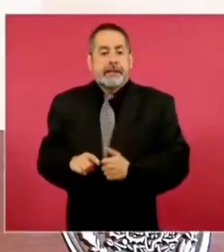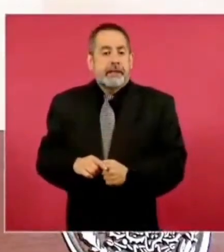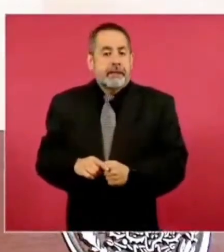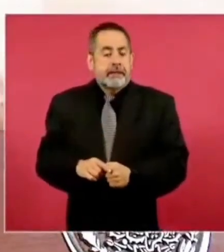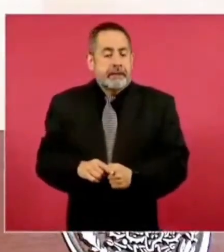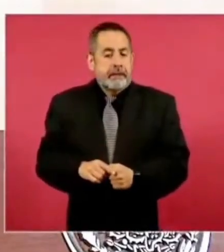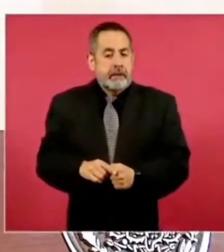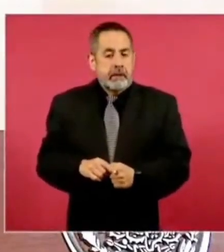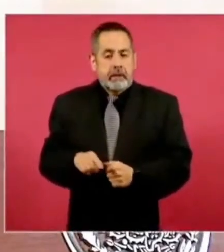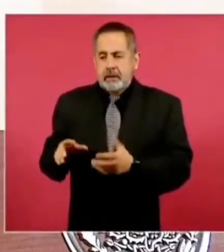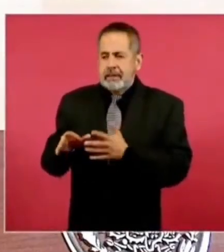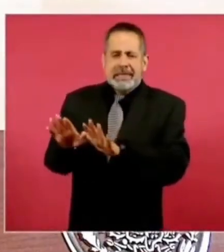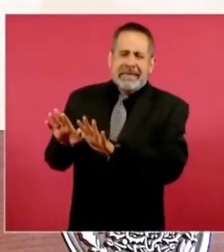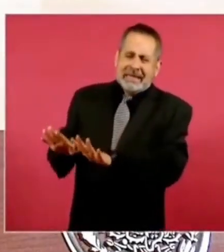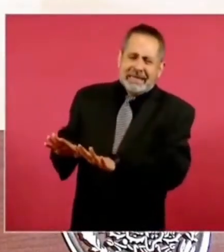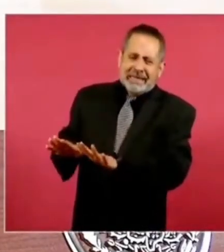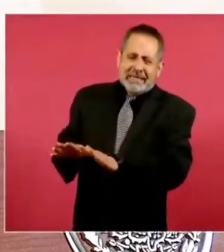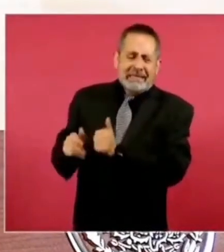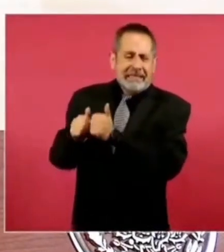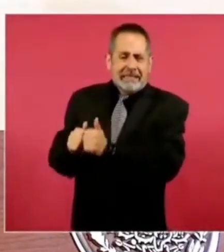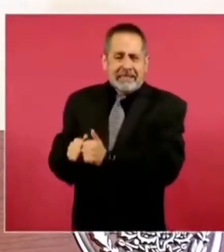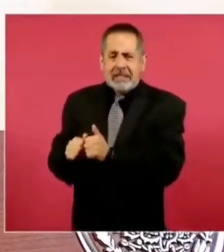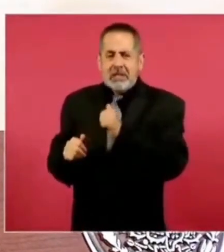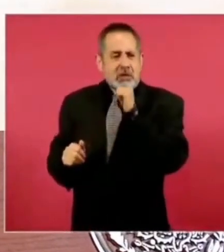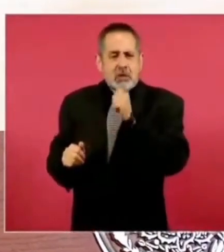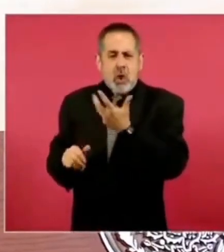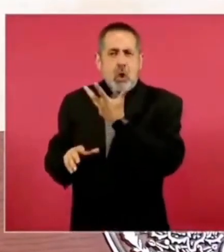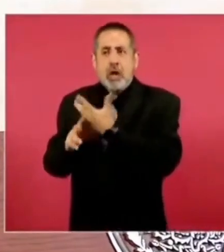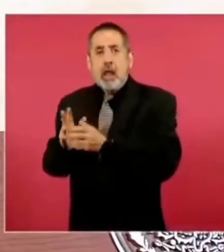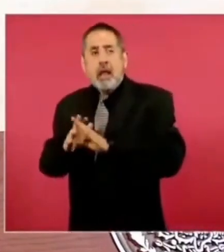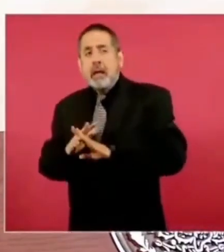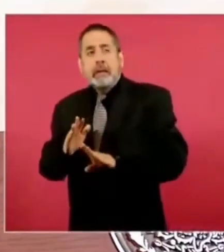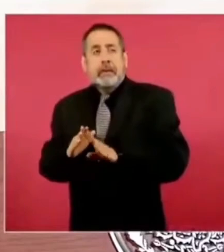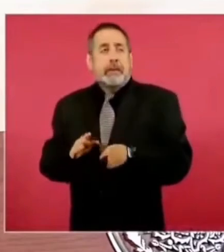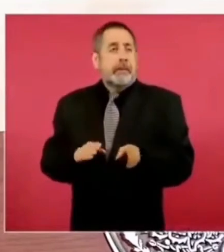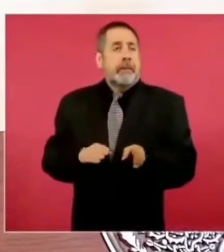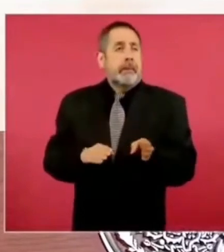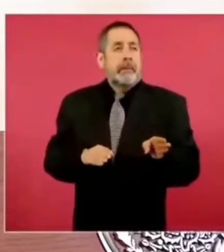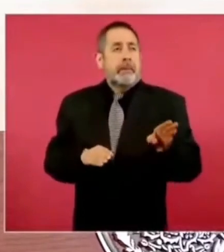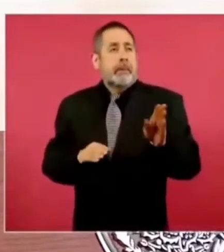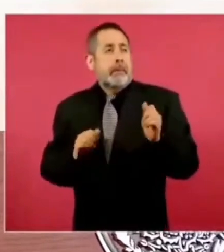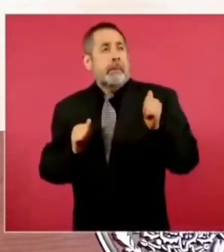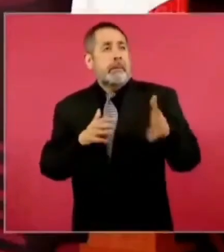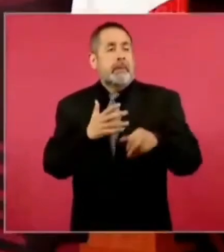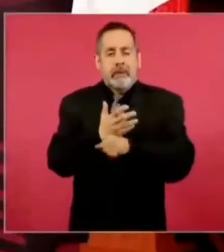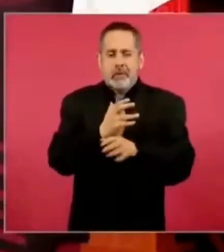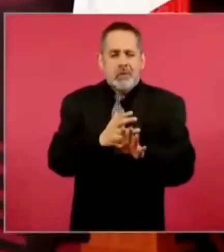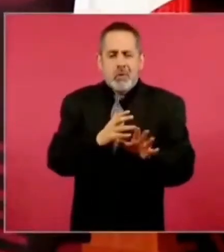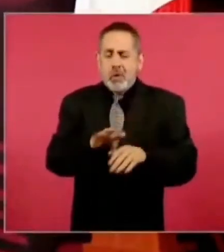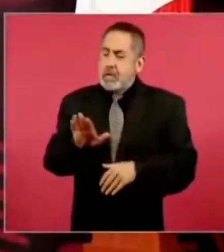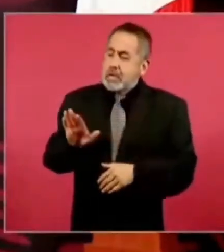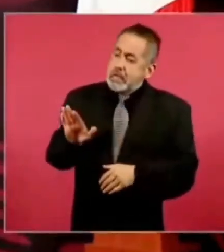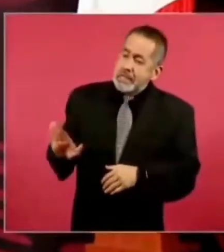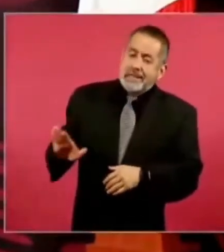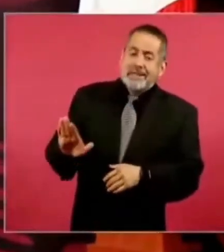no salgan, que tengan en sus pueblos opciones, alternativas,